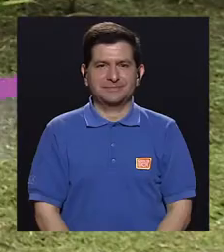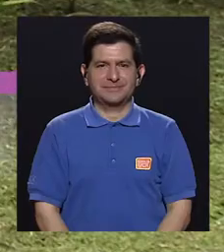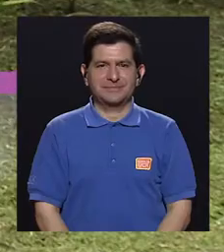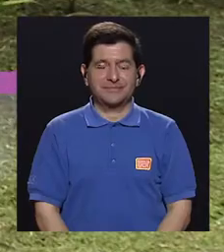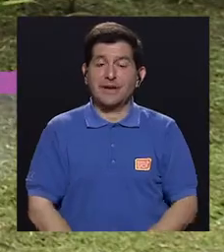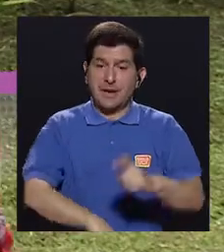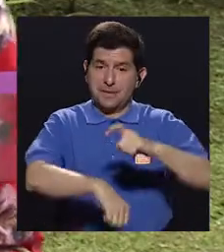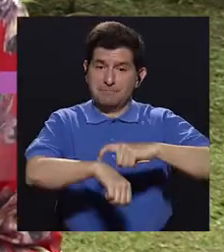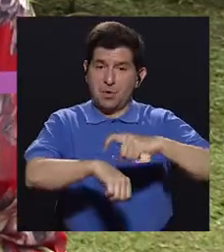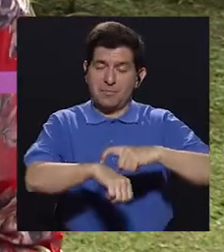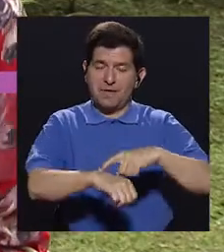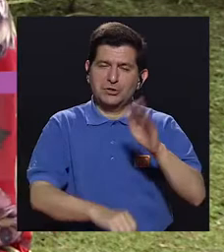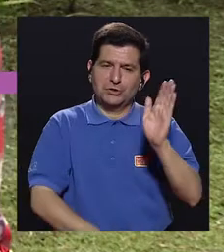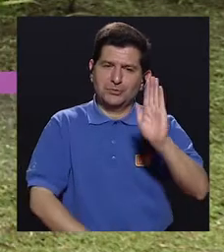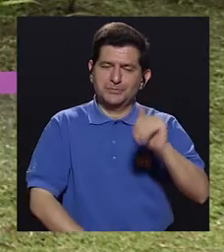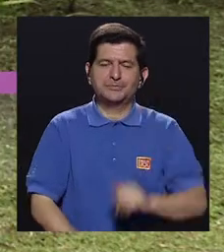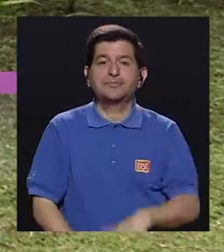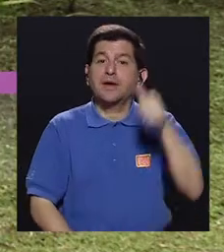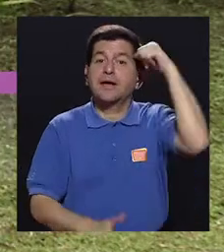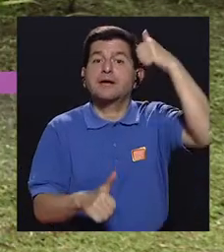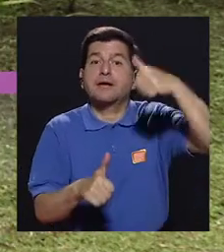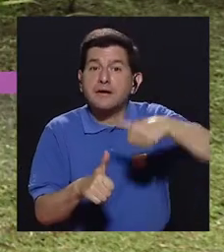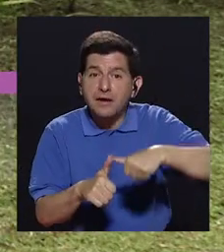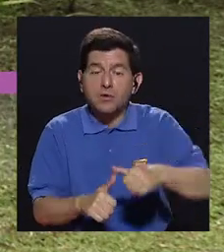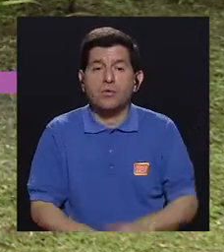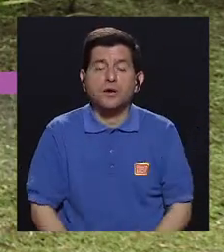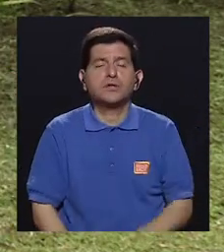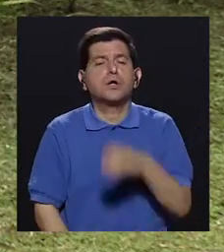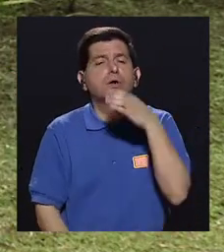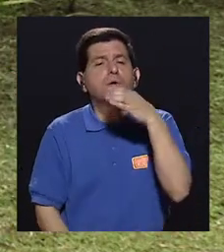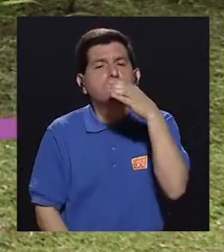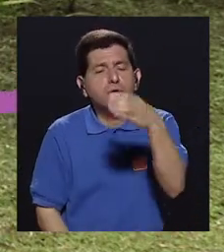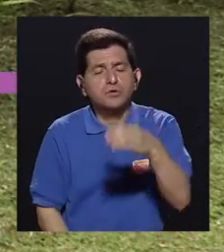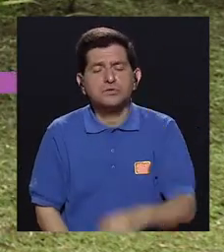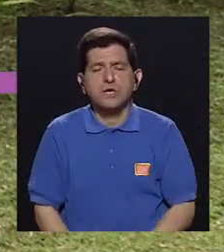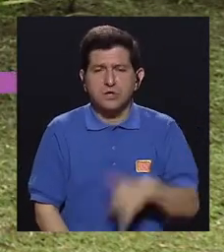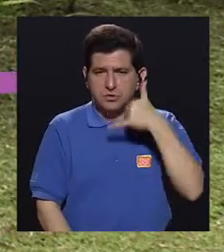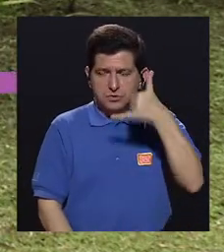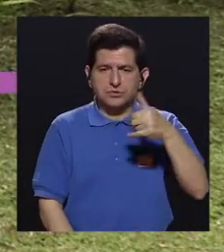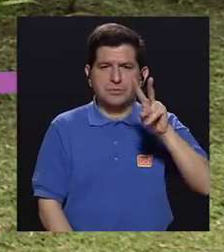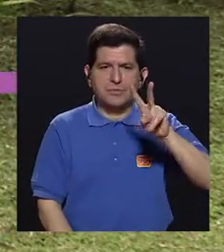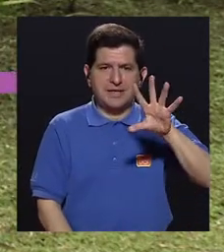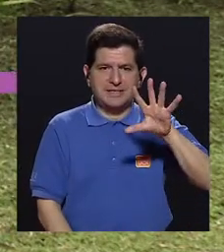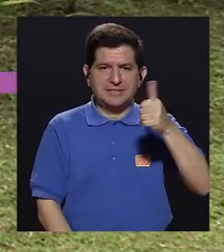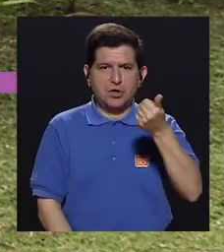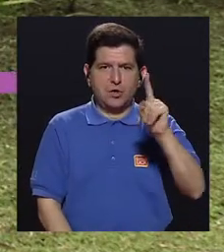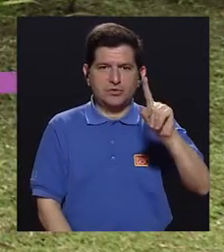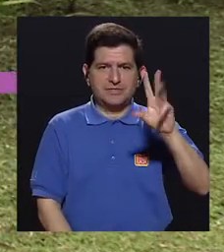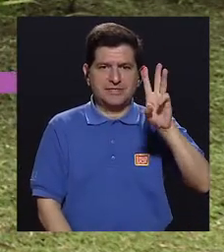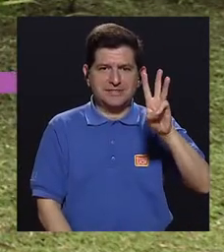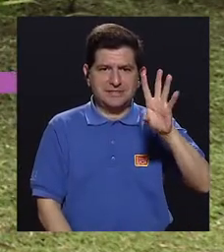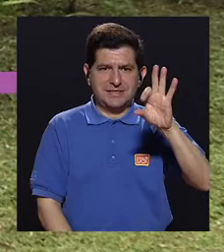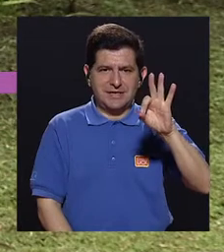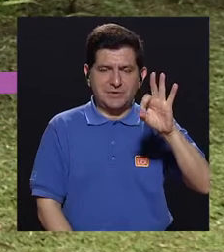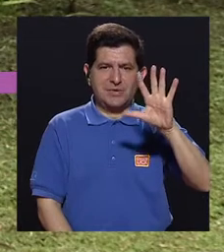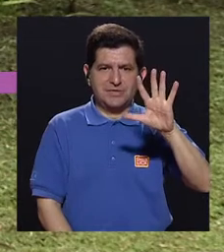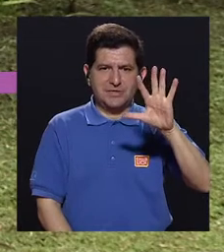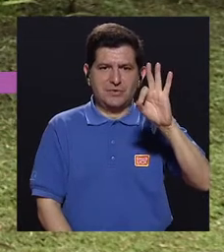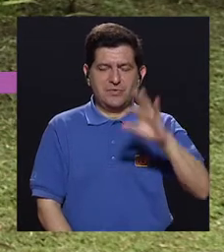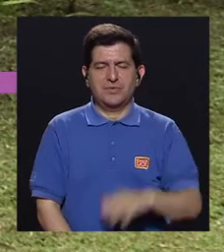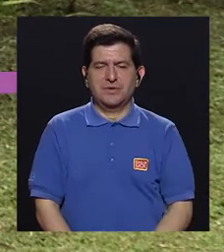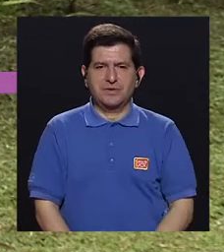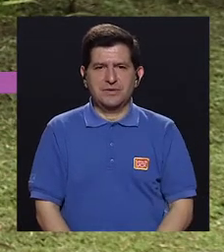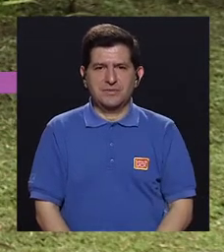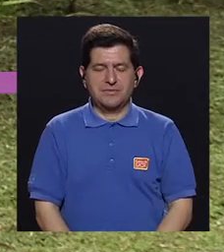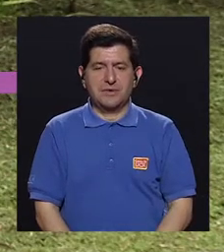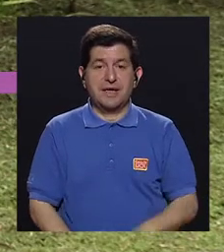Es momento de despedirnos. Recuerde hacernos sus sugerencias a nuestro teléfono 25 11 69 59